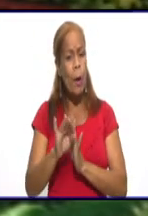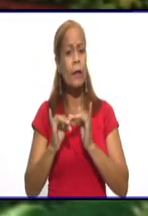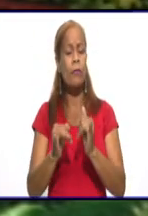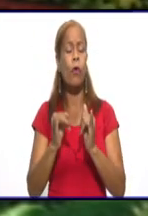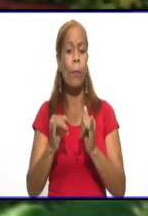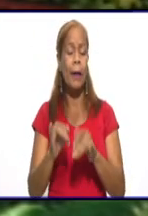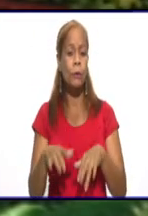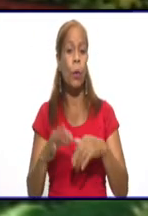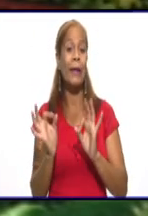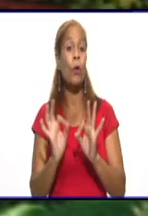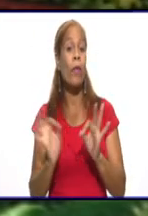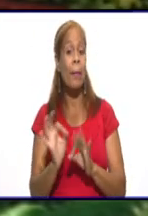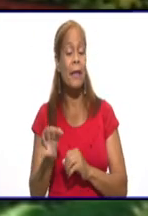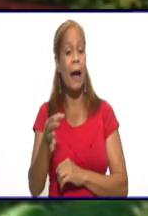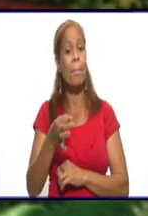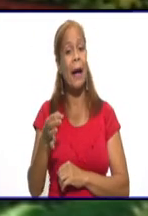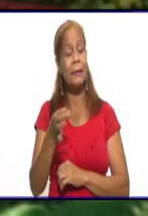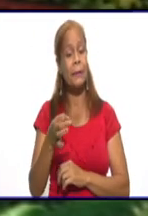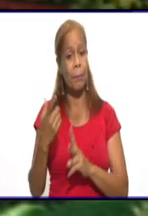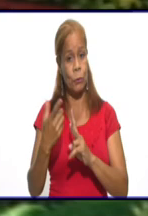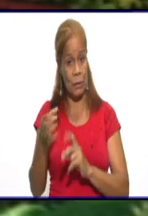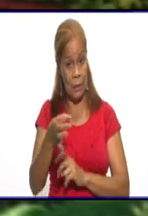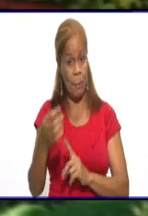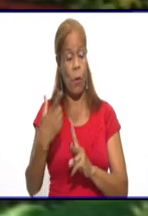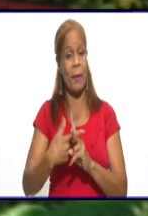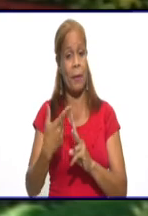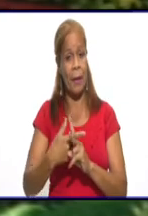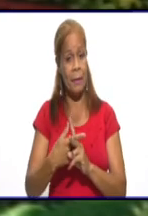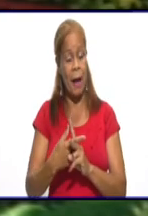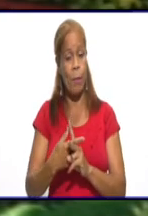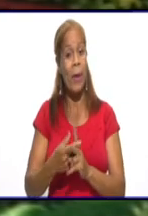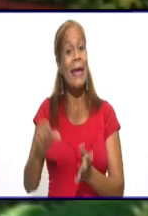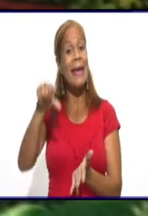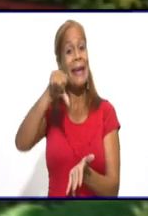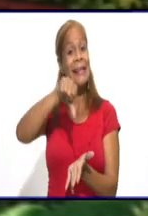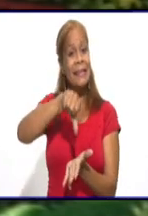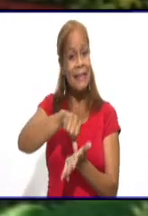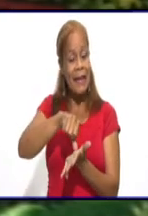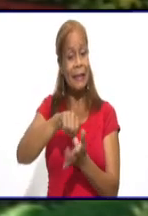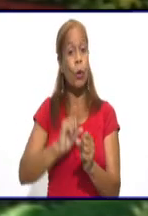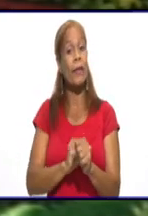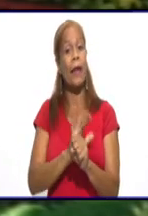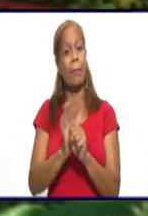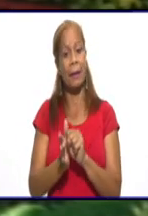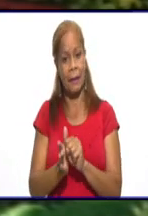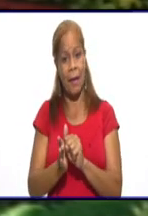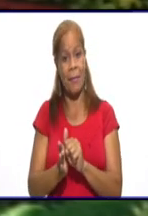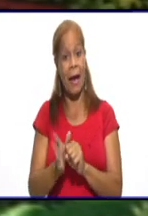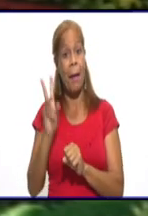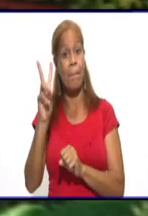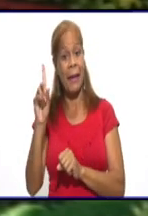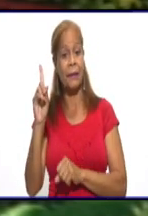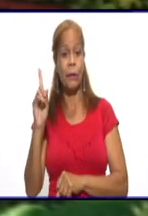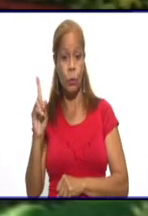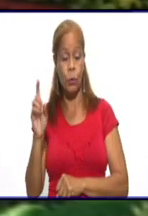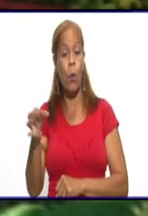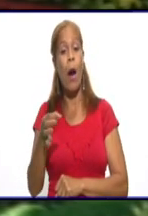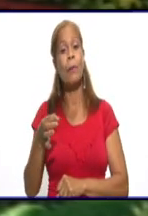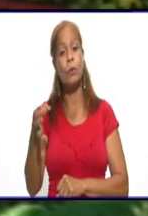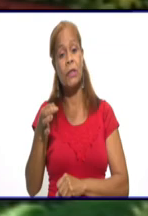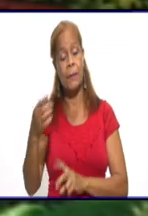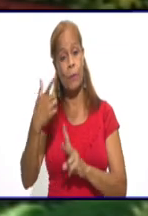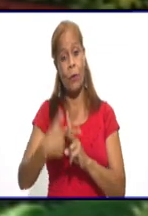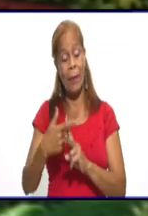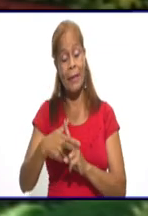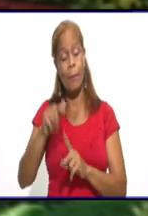epicentro de la pandemia en nuestra provincia de Granma. De los 29 casos, 21 corresponden al municipio de